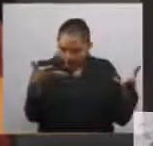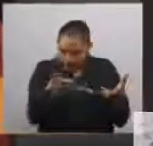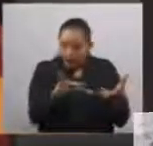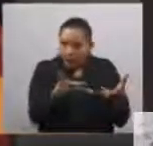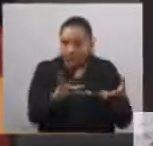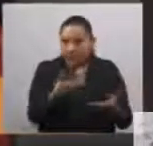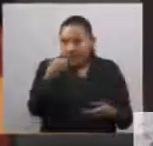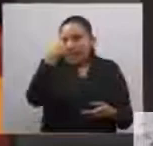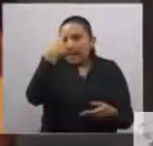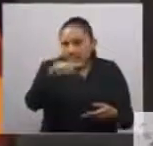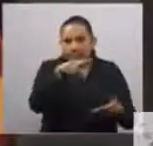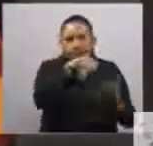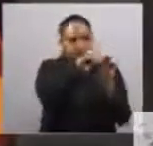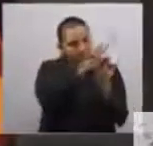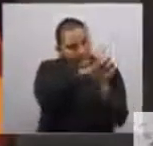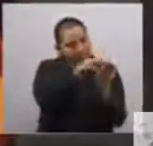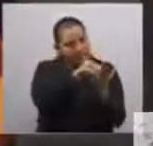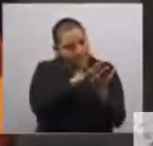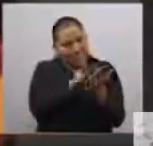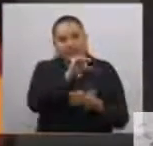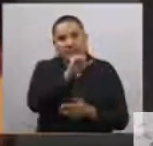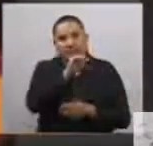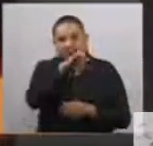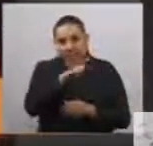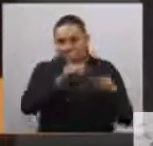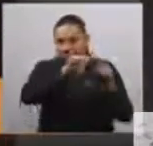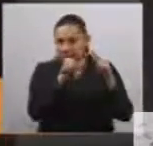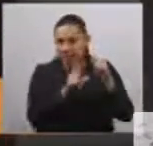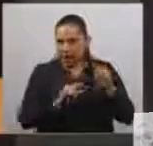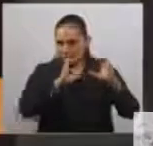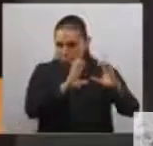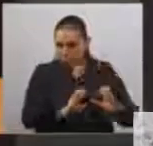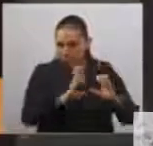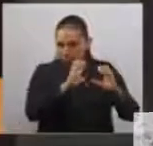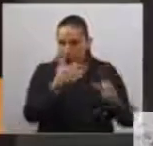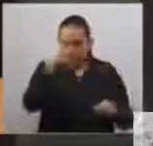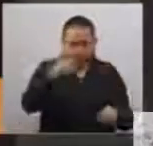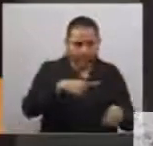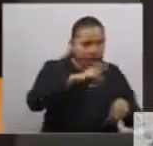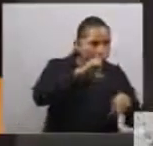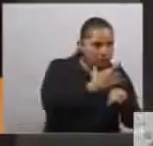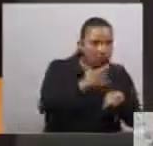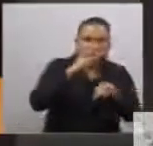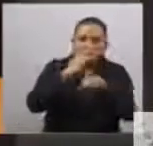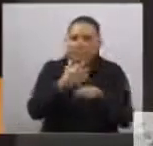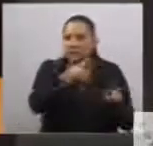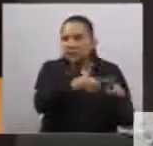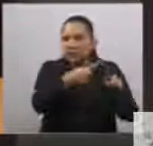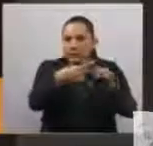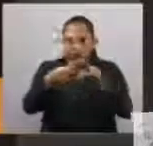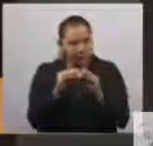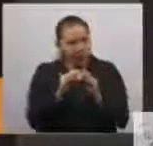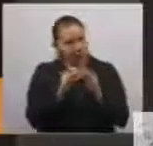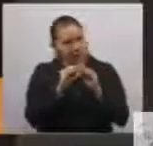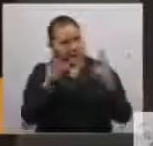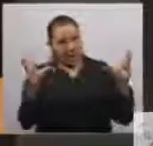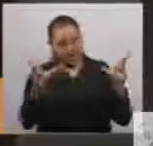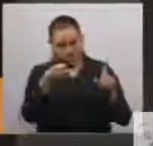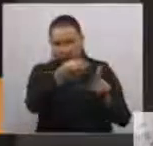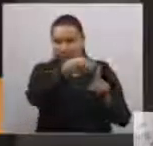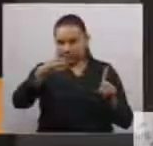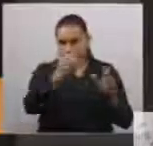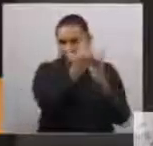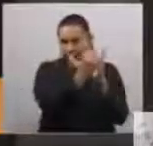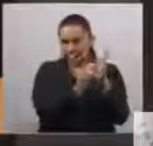a través del establecimiento de un sistema nacional de cuidados. Por eso, compañeras y compañeros diputados, el día de hoy